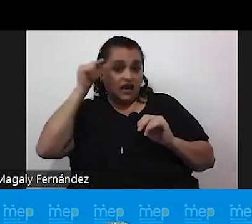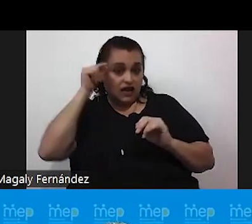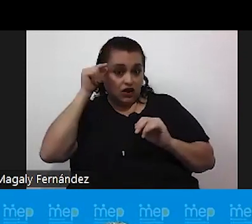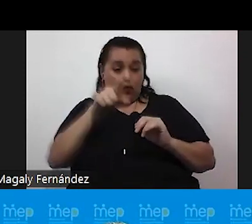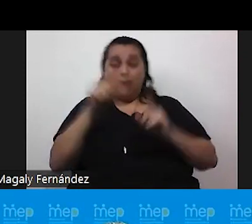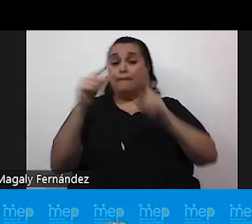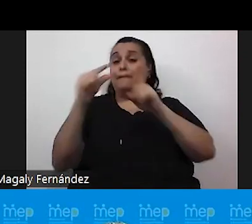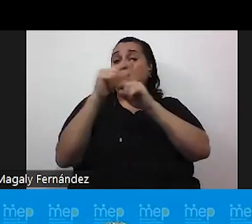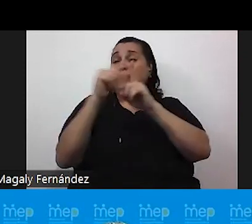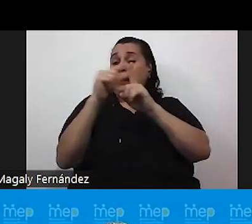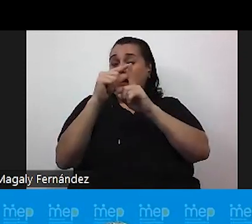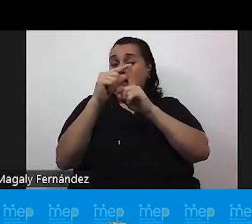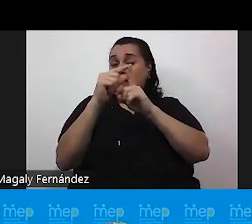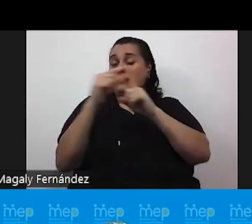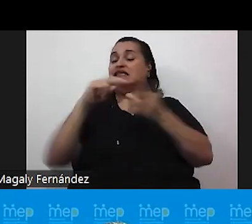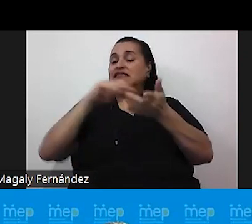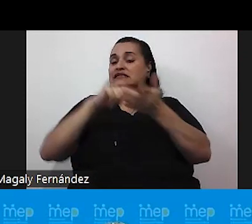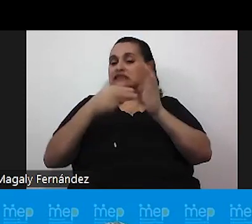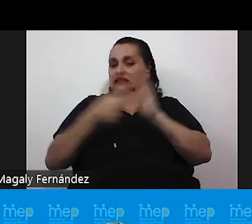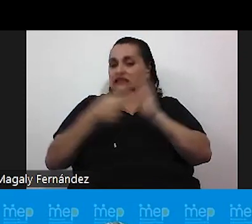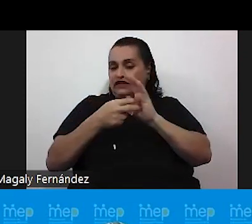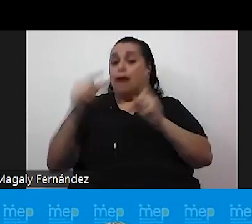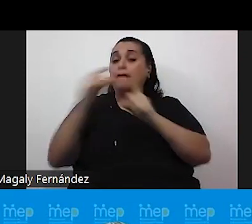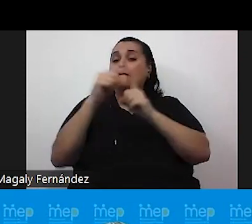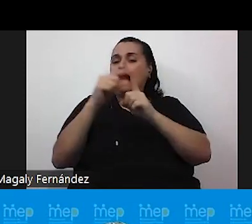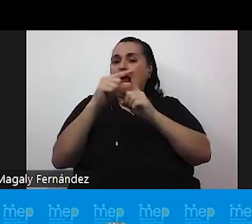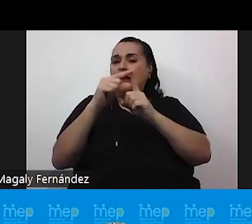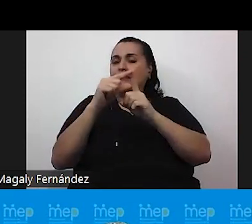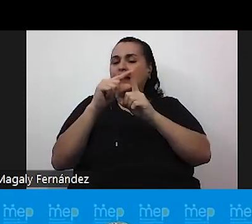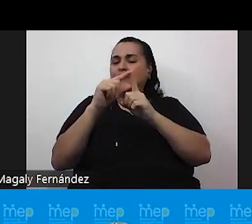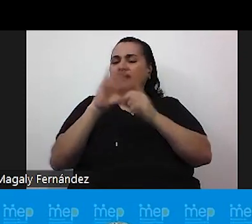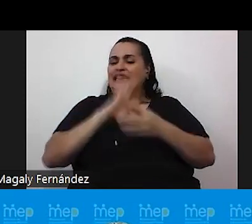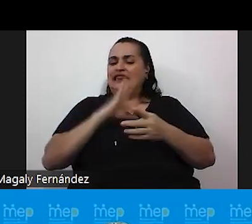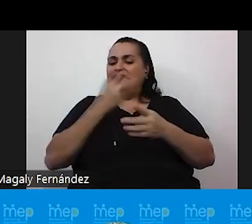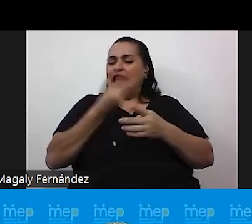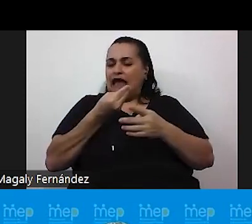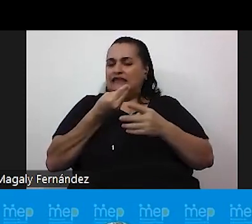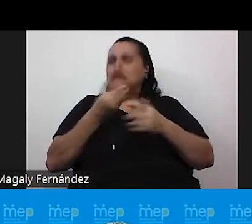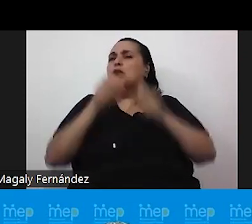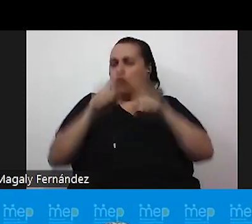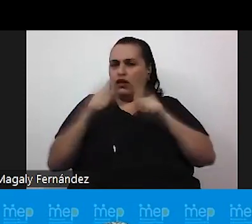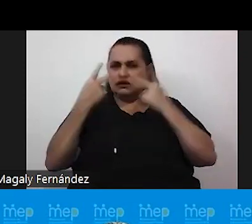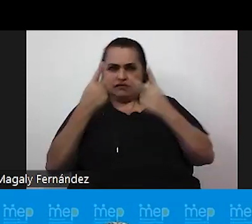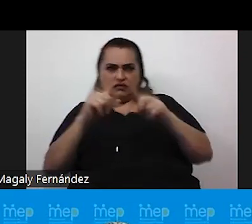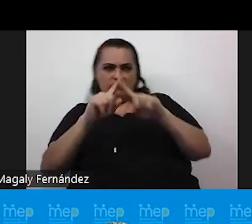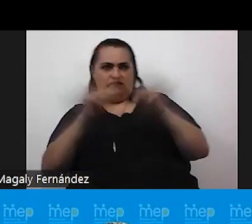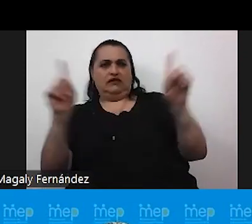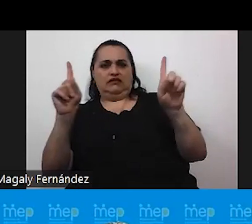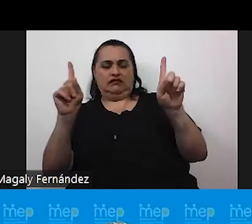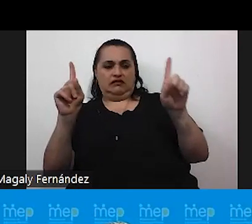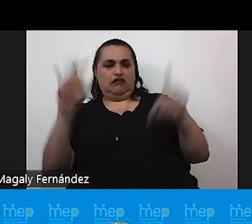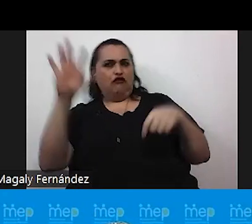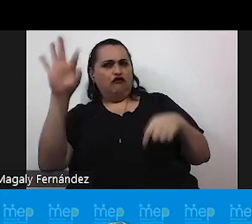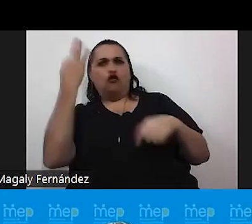palabra que deviene de la palabra transgredir y se puede transgredir el género ¿verdad? de manera